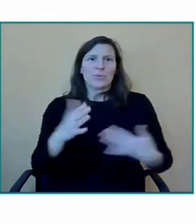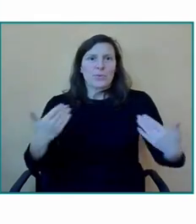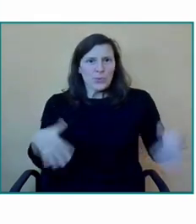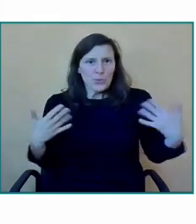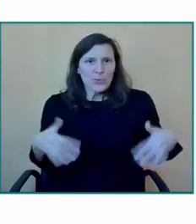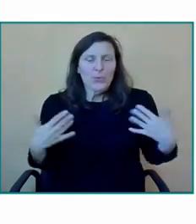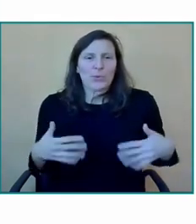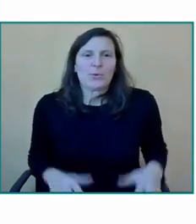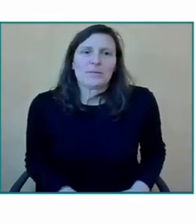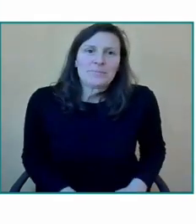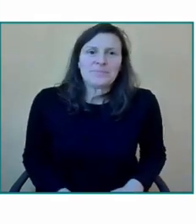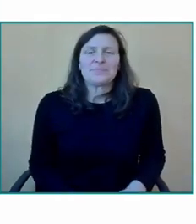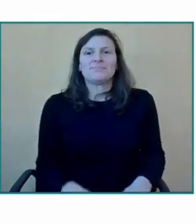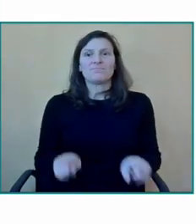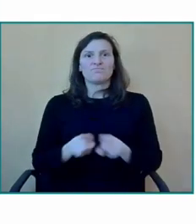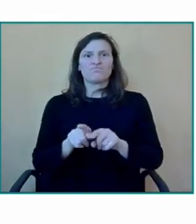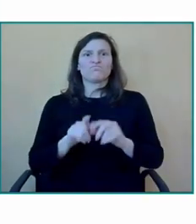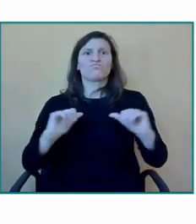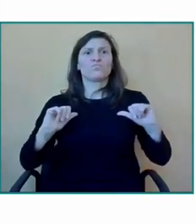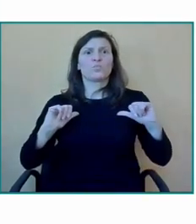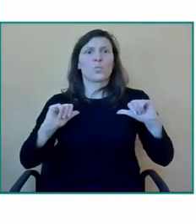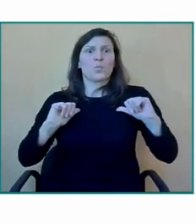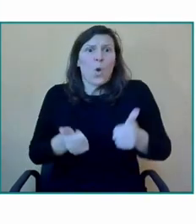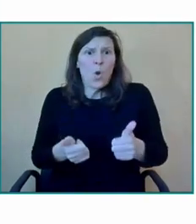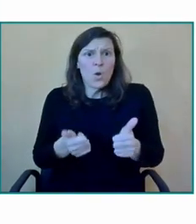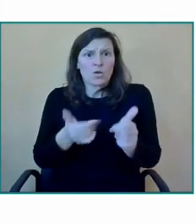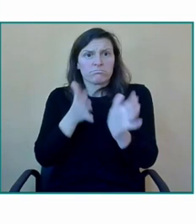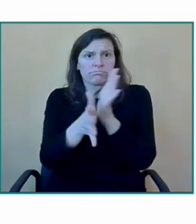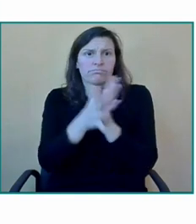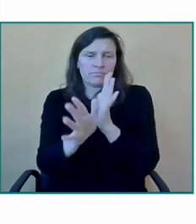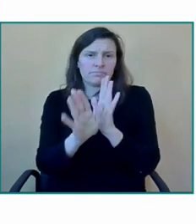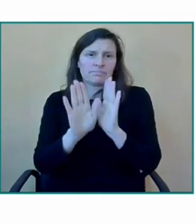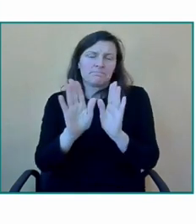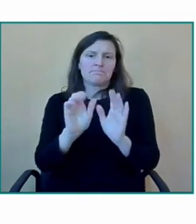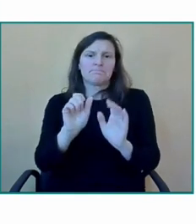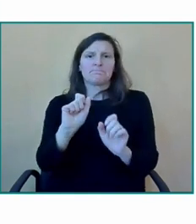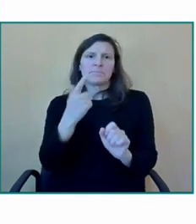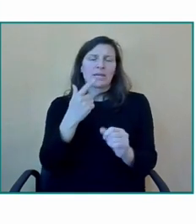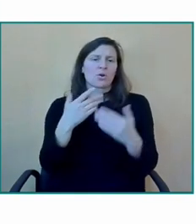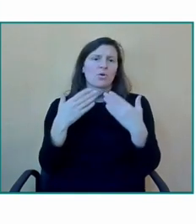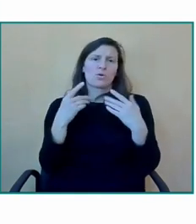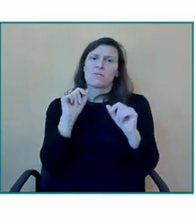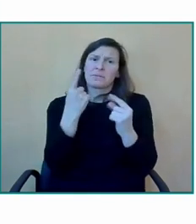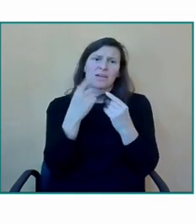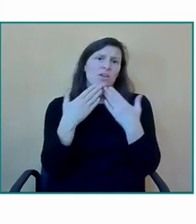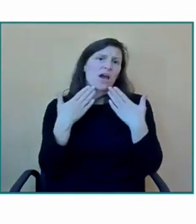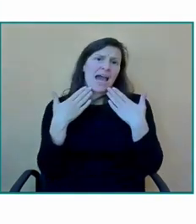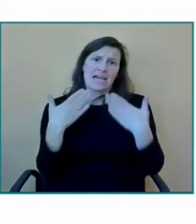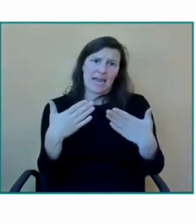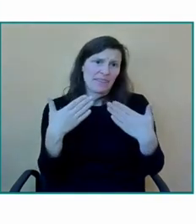presentación y antes de comenzar mi parte dar las gracias a